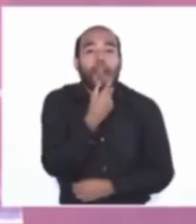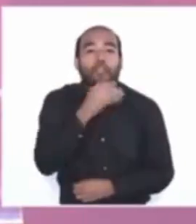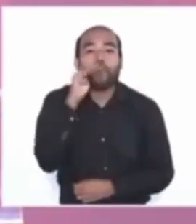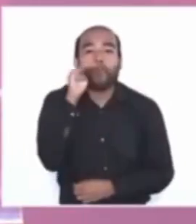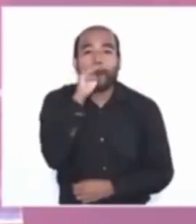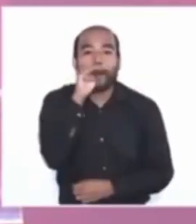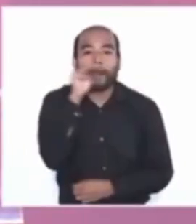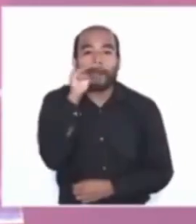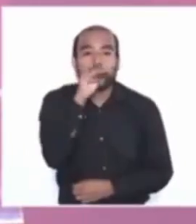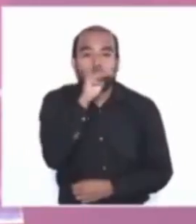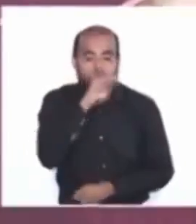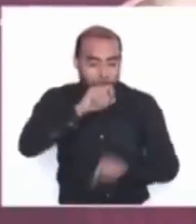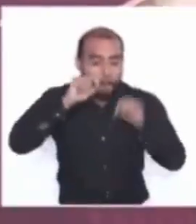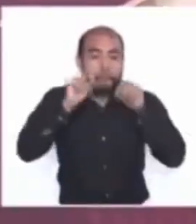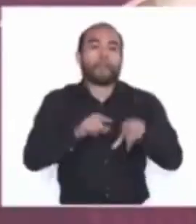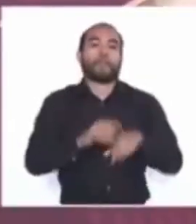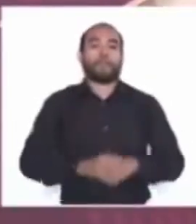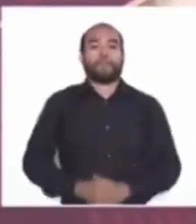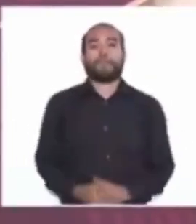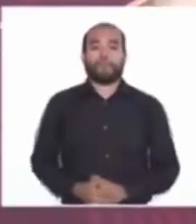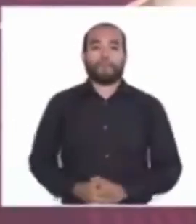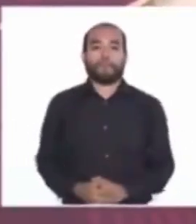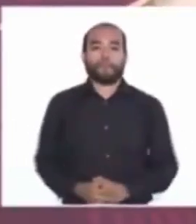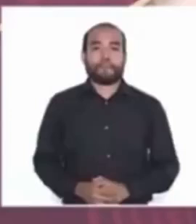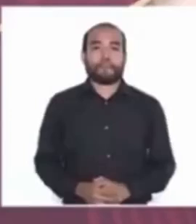gratuitos hasta su hogar.